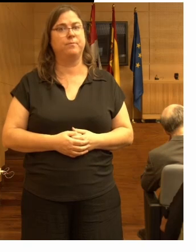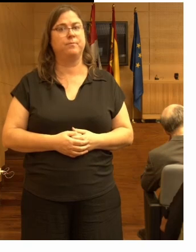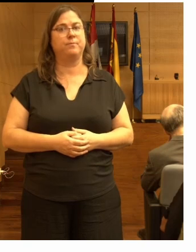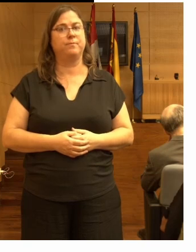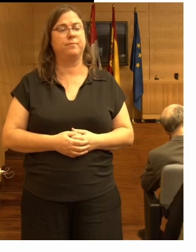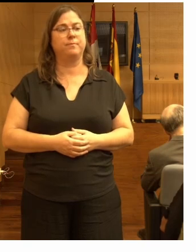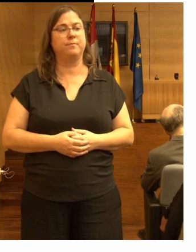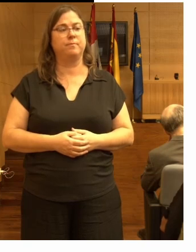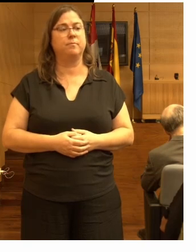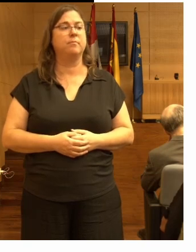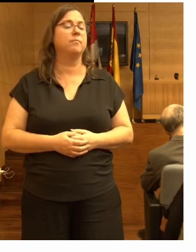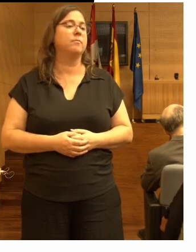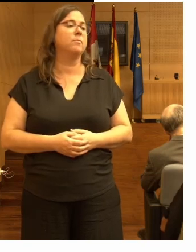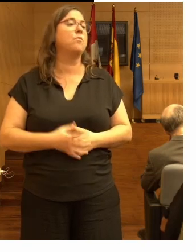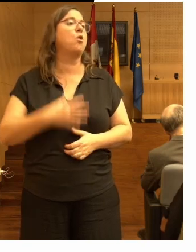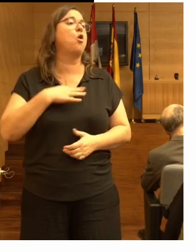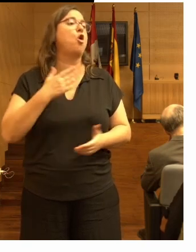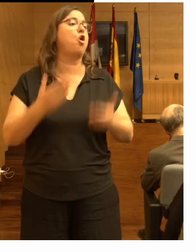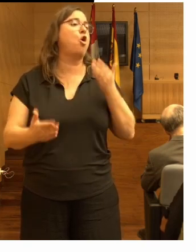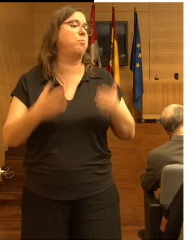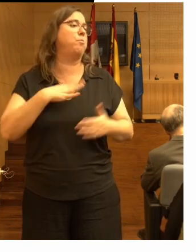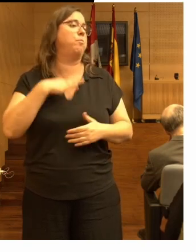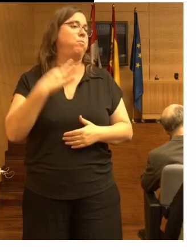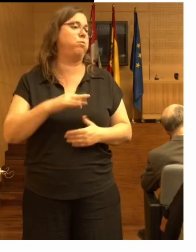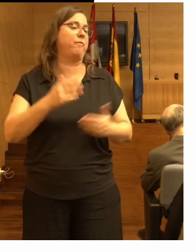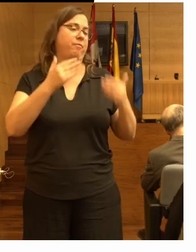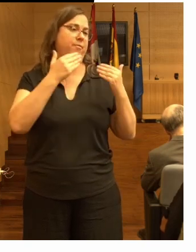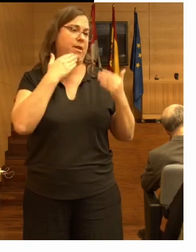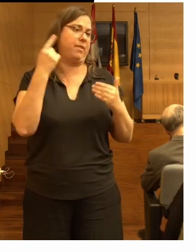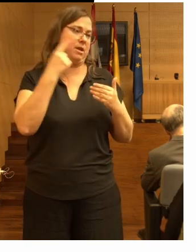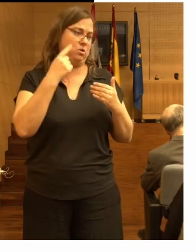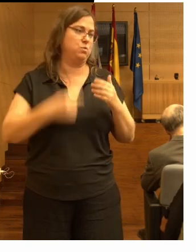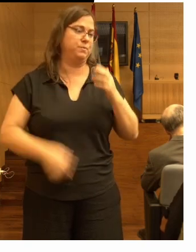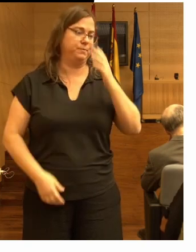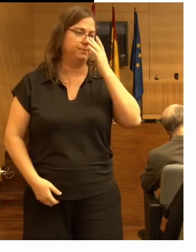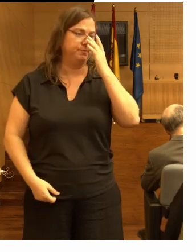y se puede comparar gracias a este gráfico de forma muy sencilla